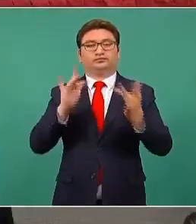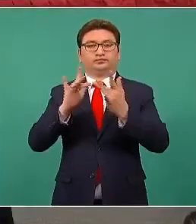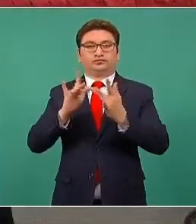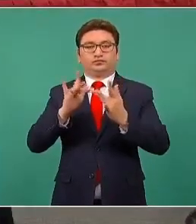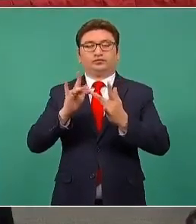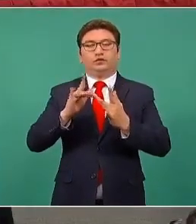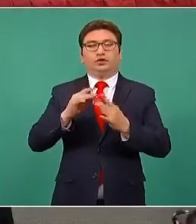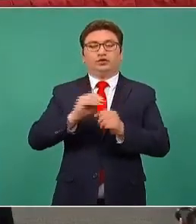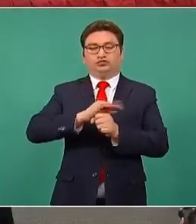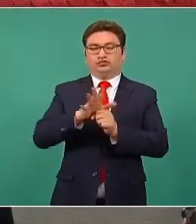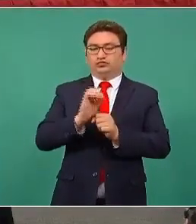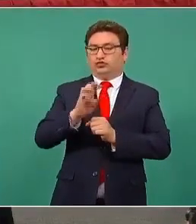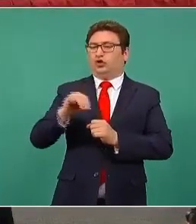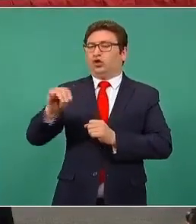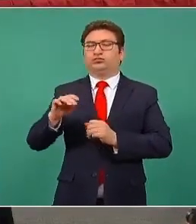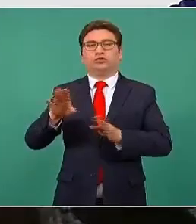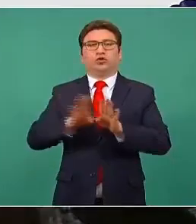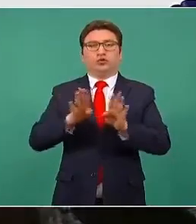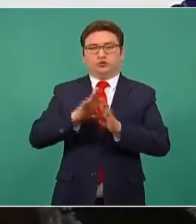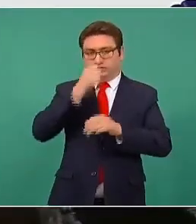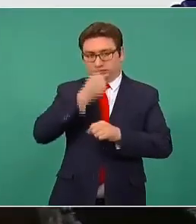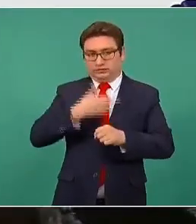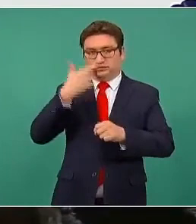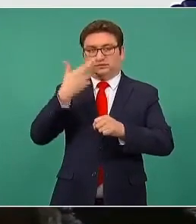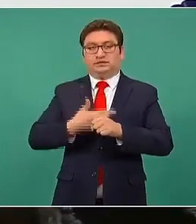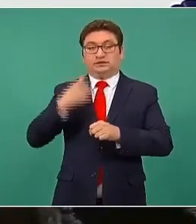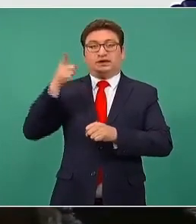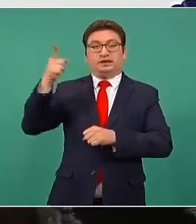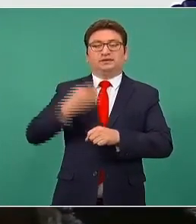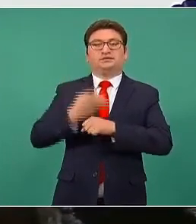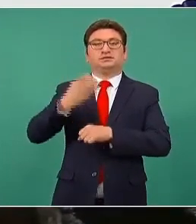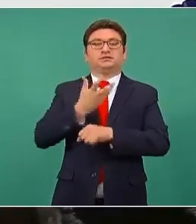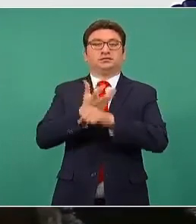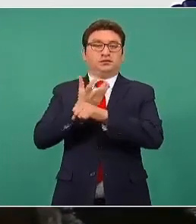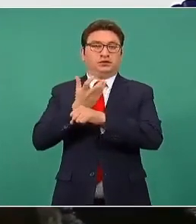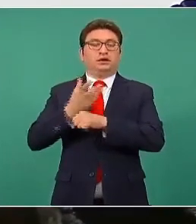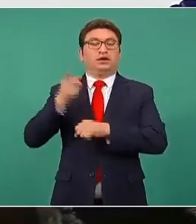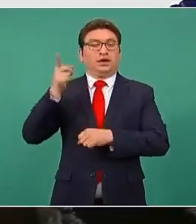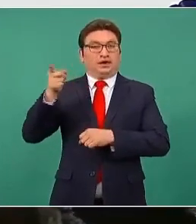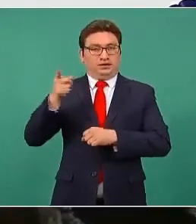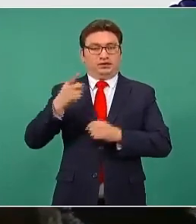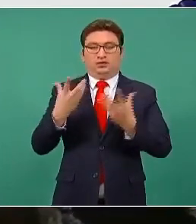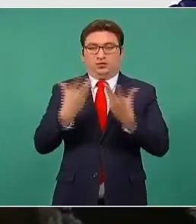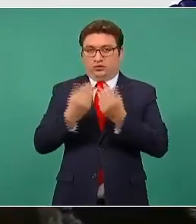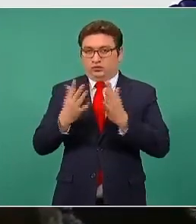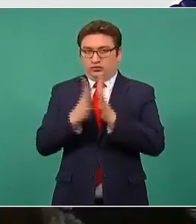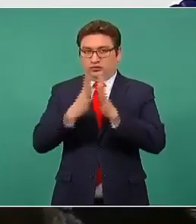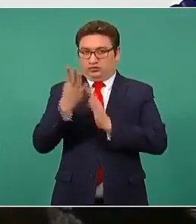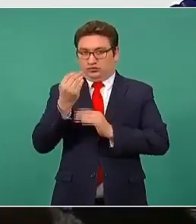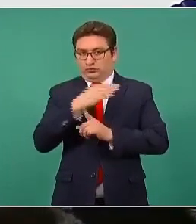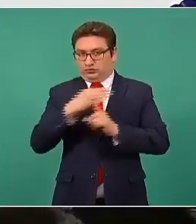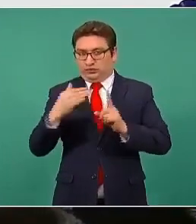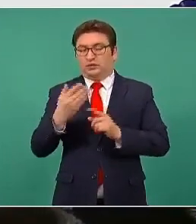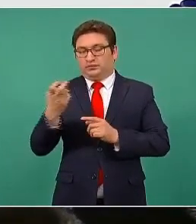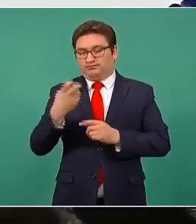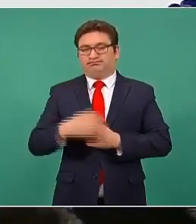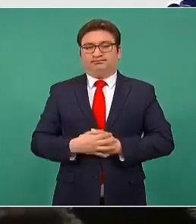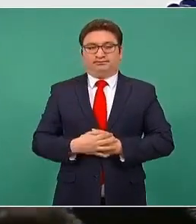sobre la variante Omicron convocada por el secretario de Estado de Estados Unidos. Vamos a participar a las 9 y media de la mañana. Entonces,